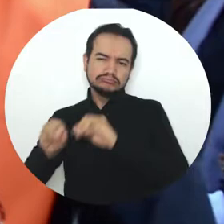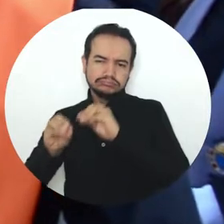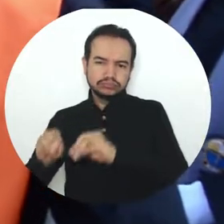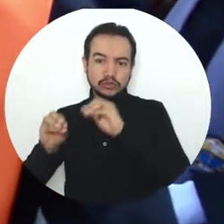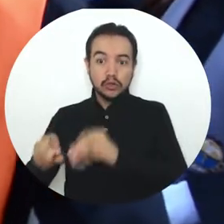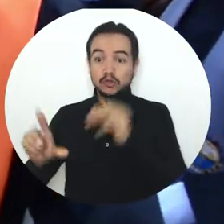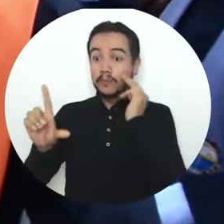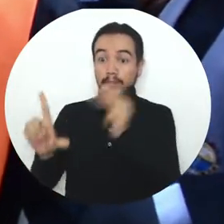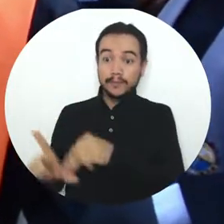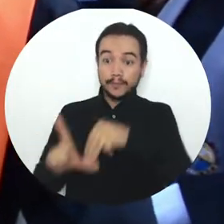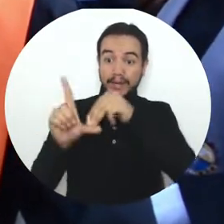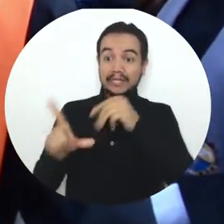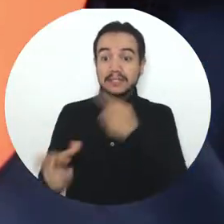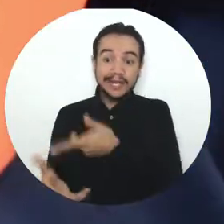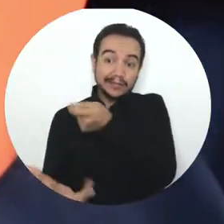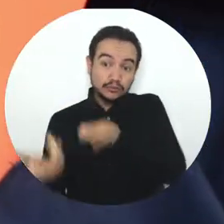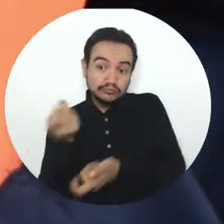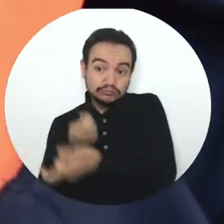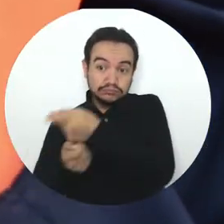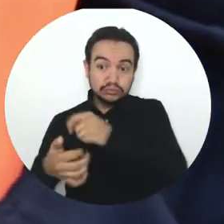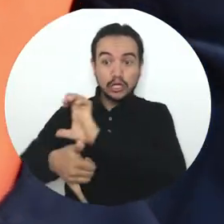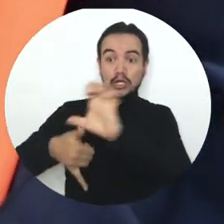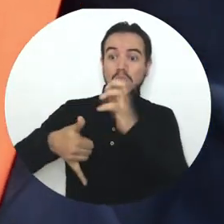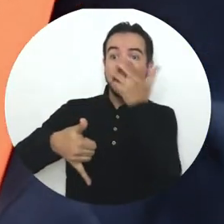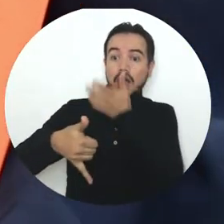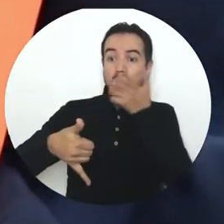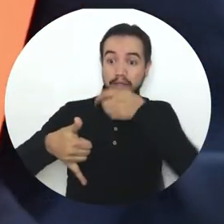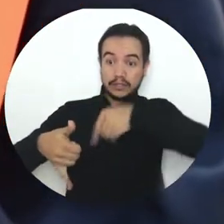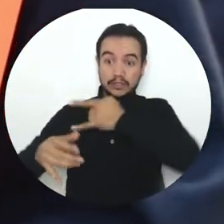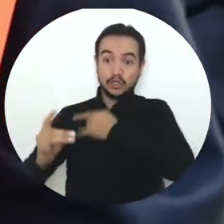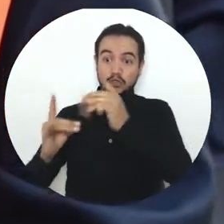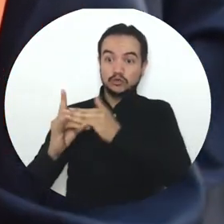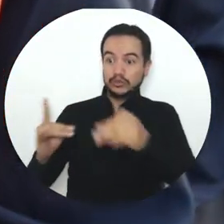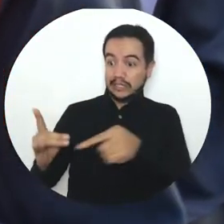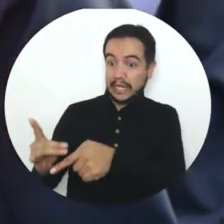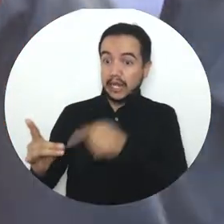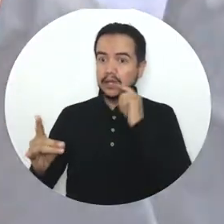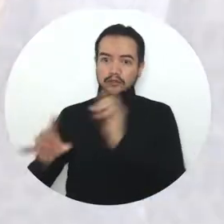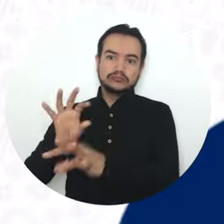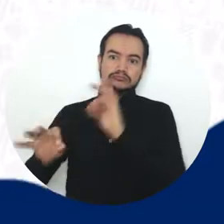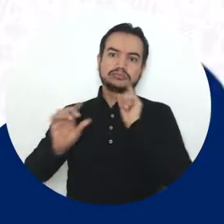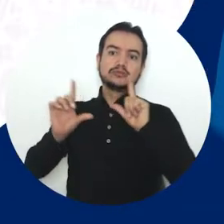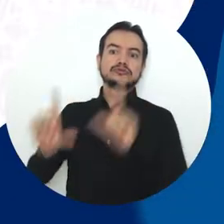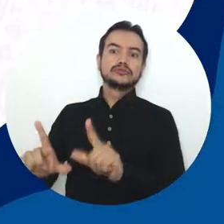pesquerías tropicales de la Universidad del Magdalena en la reciente ceremonia de graduación.